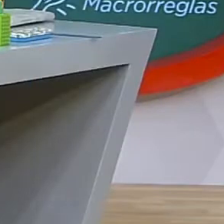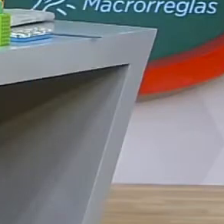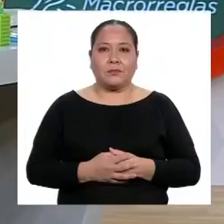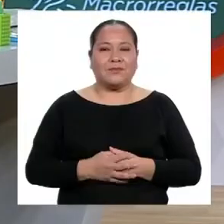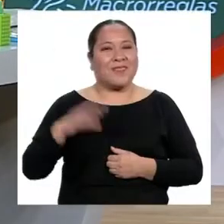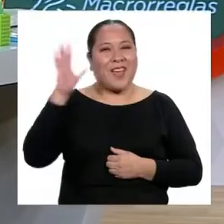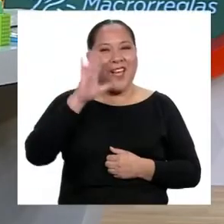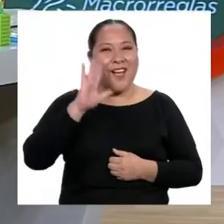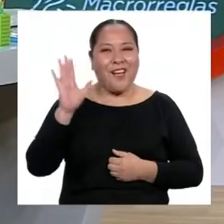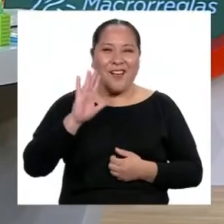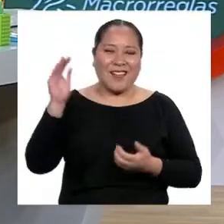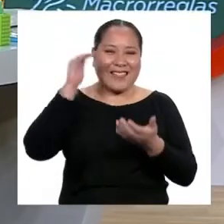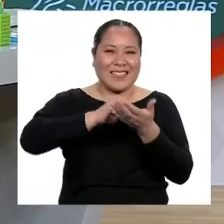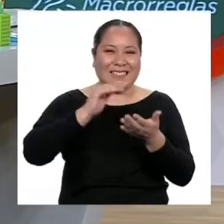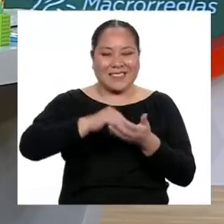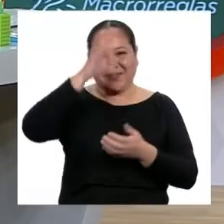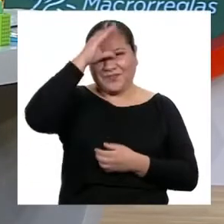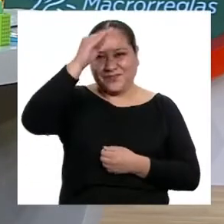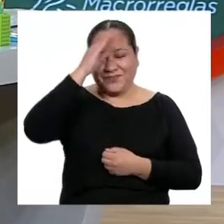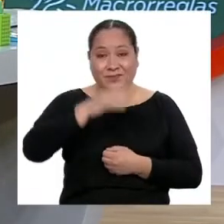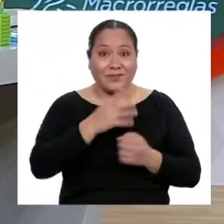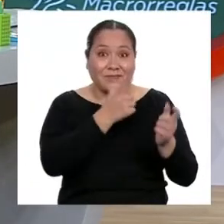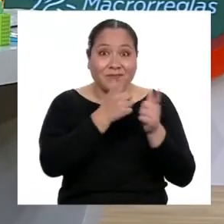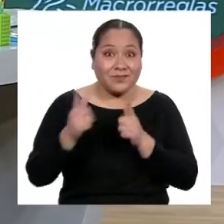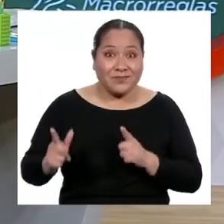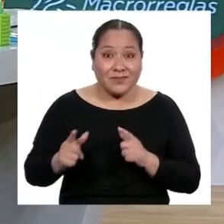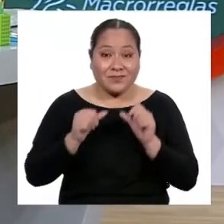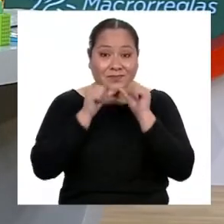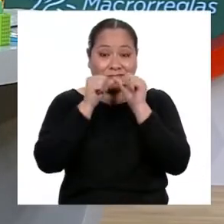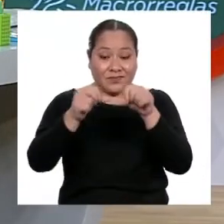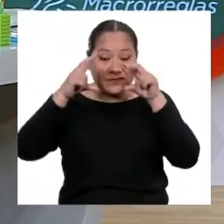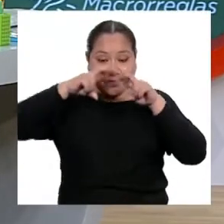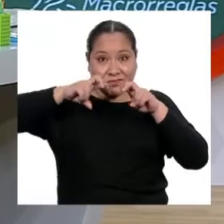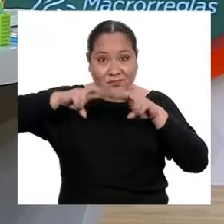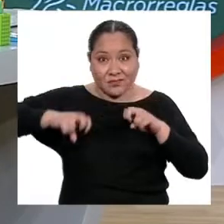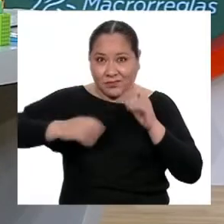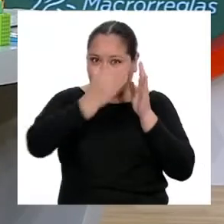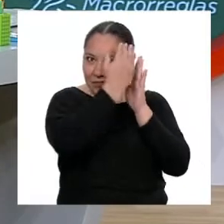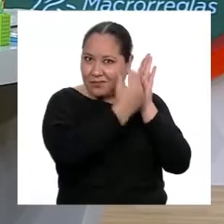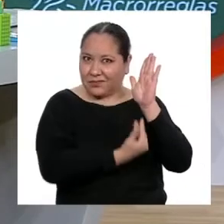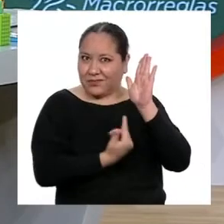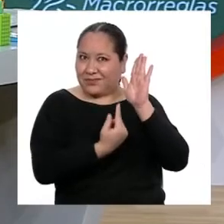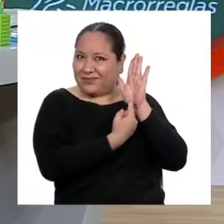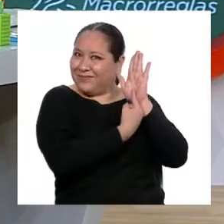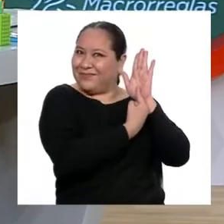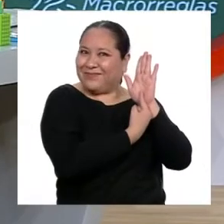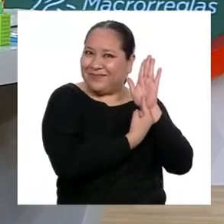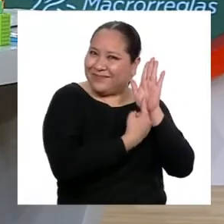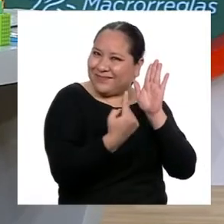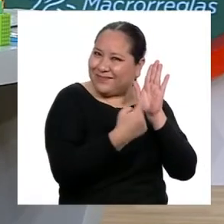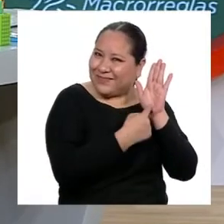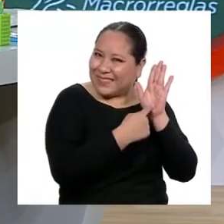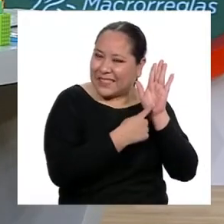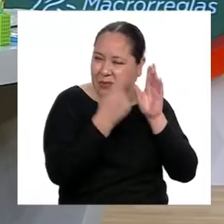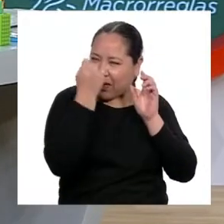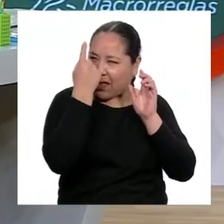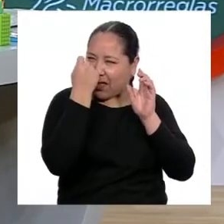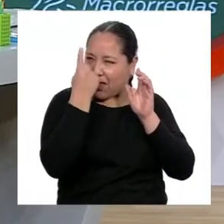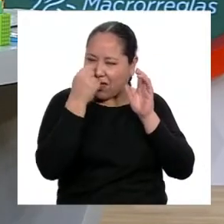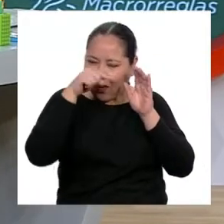¡Hola nuevamente, chicas y chicos! ¿Listos para seguir analizando este texto para comprender